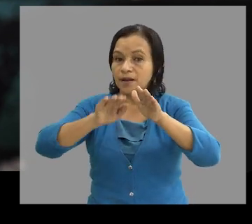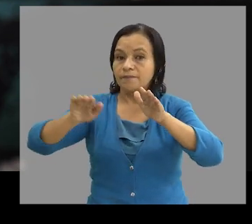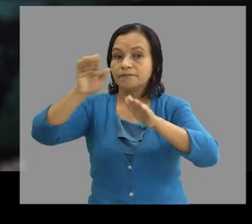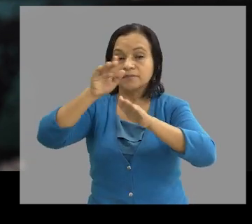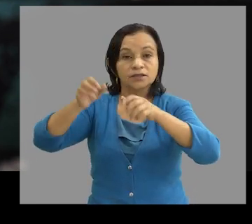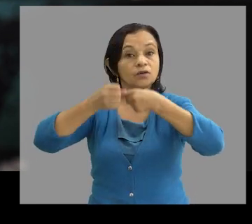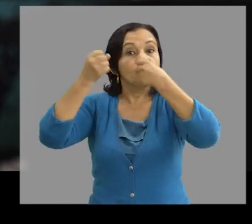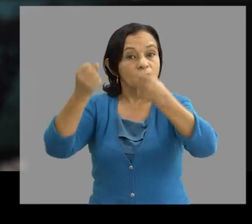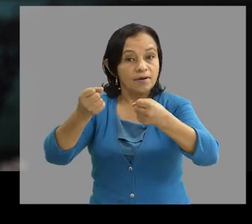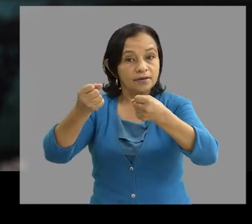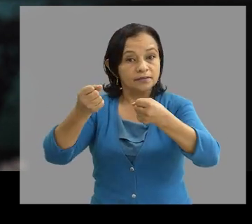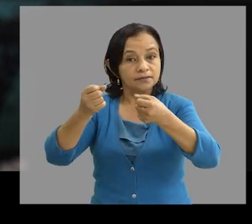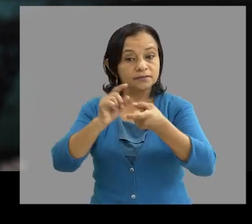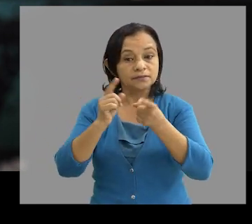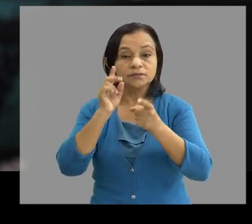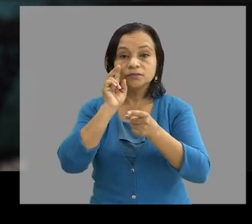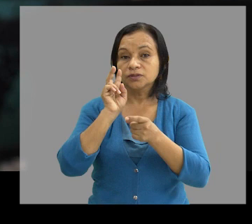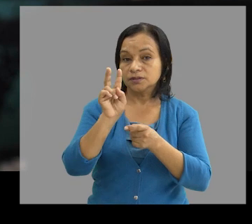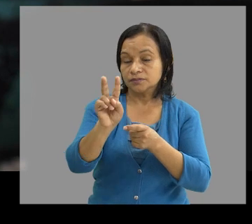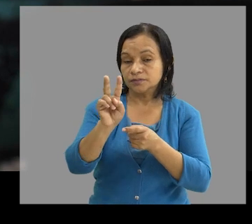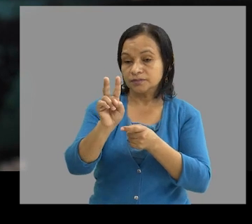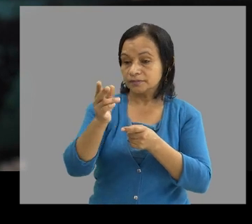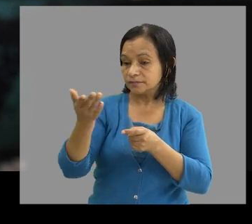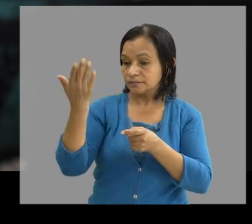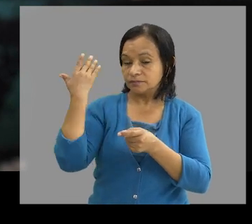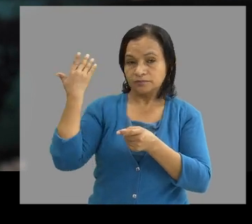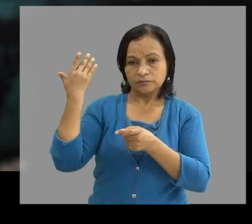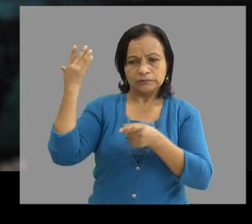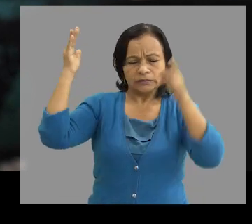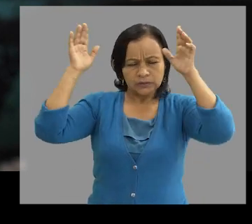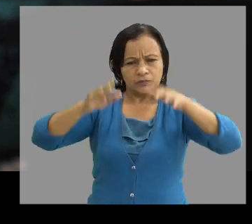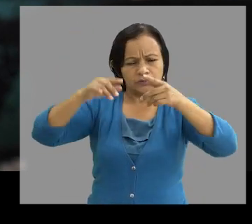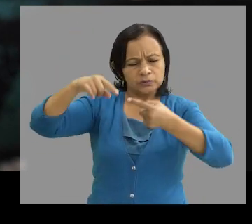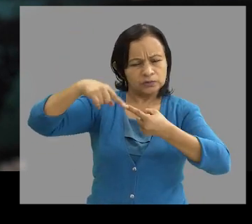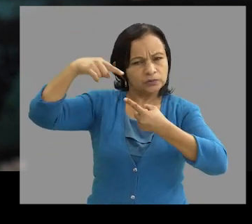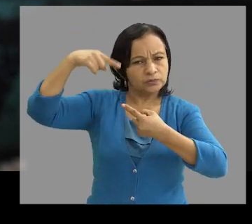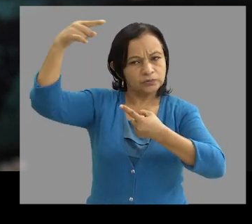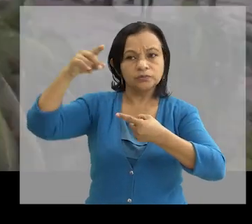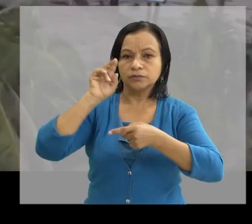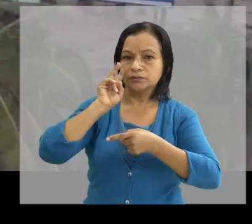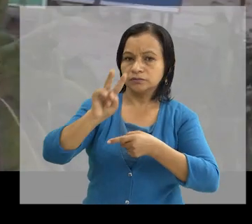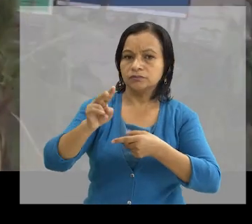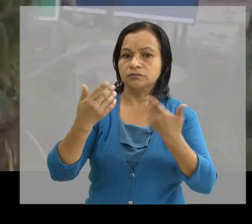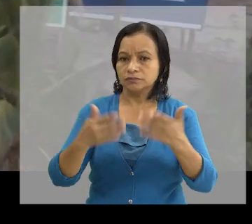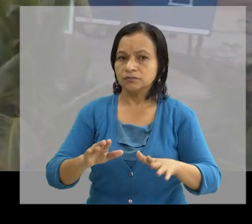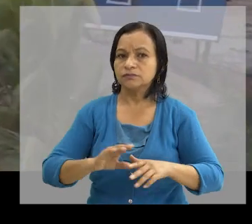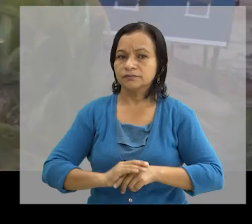intensidad de los vientos Como podemos verlo reflejado en las últimas tormentas, en los últimos huracanes que hemos presenciado